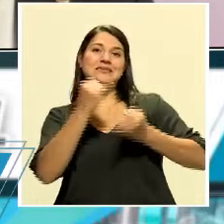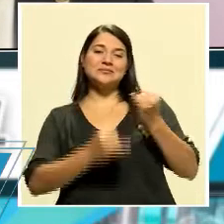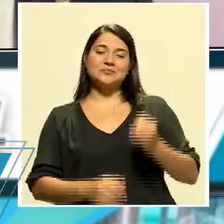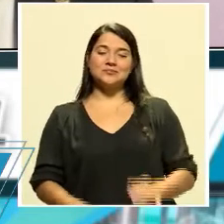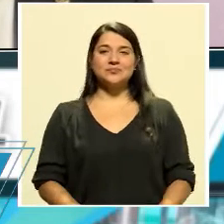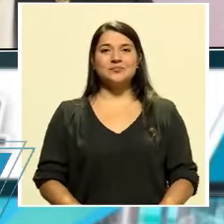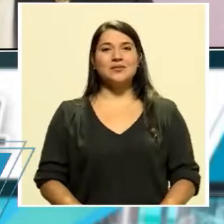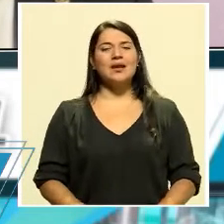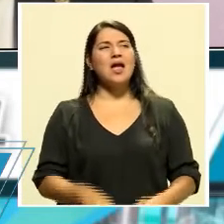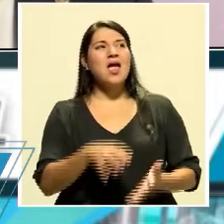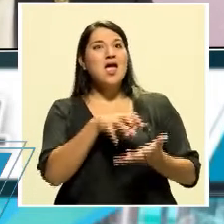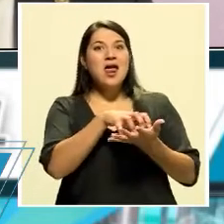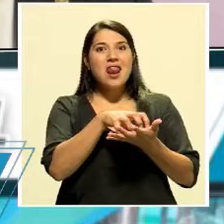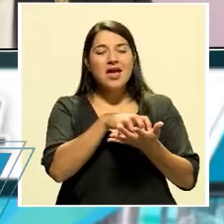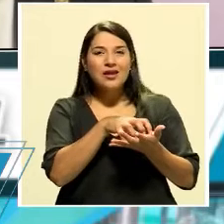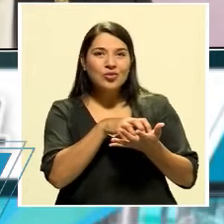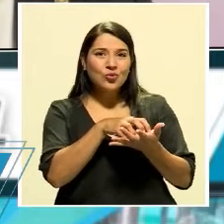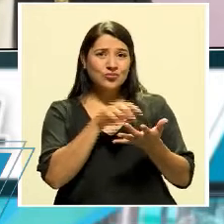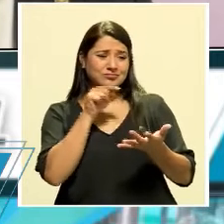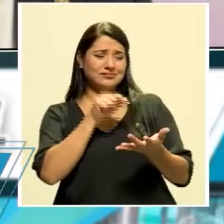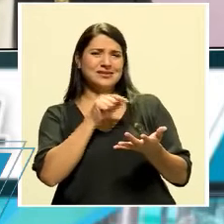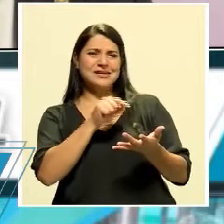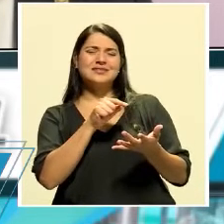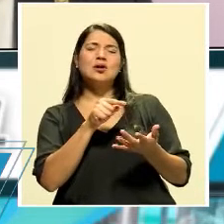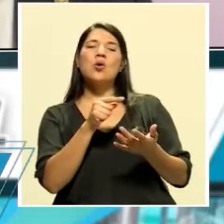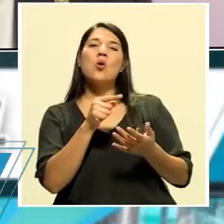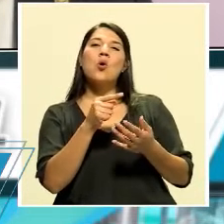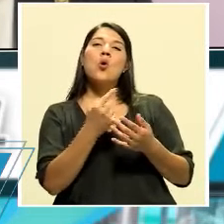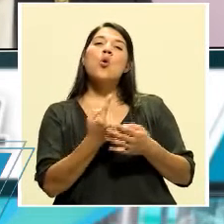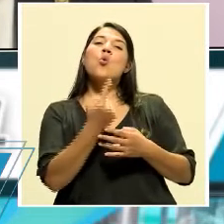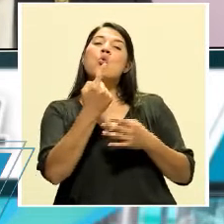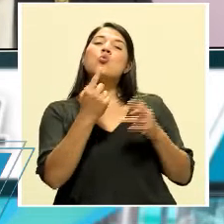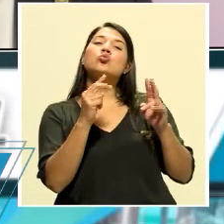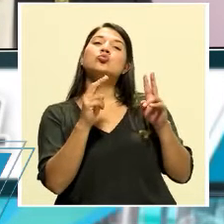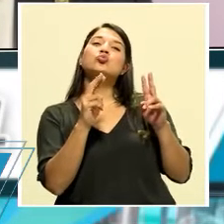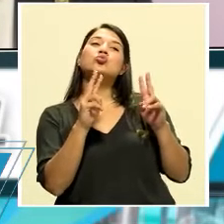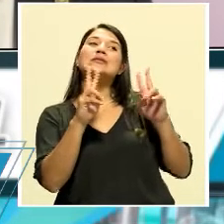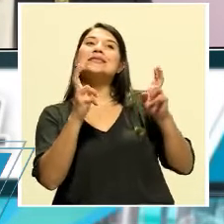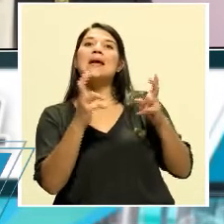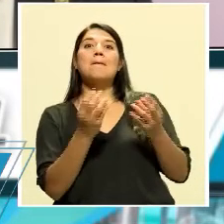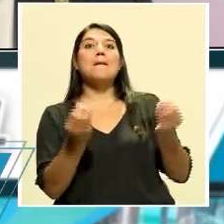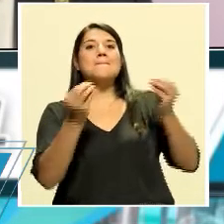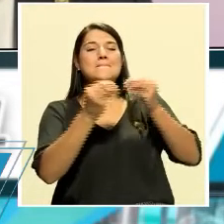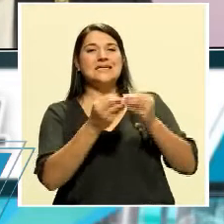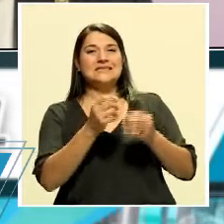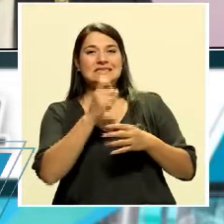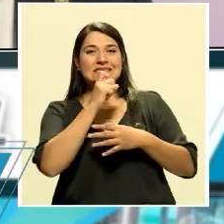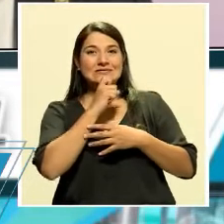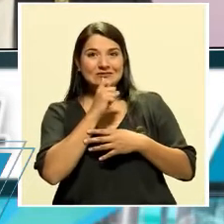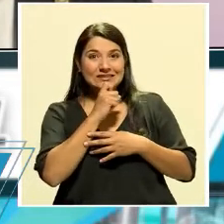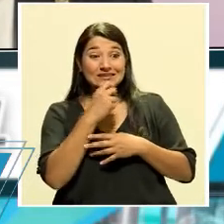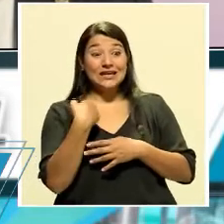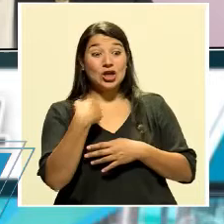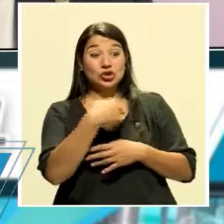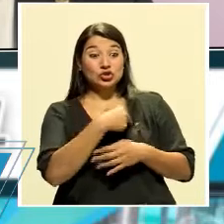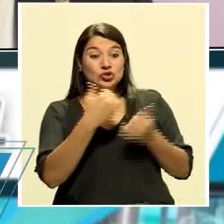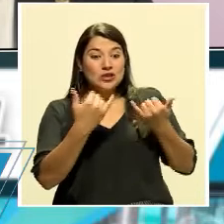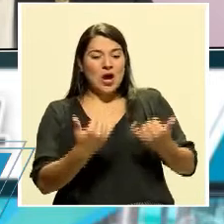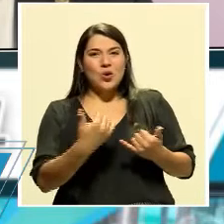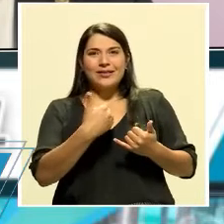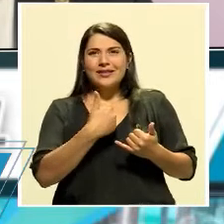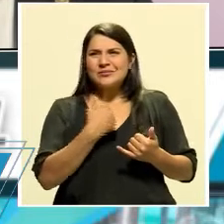La incertidumbre es uno de los elementos más difíciles con los que estamos lidiando, esa